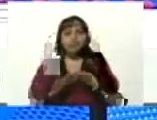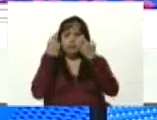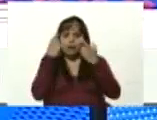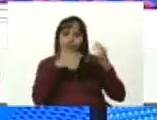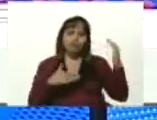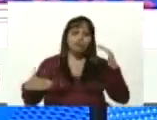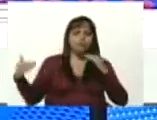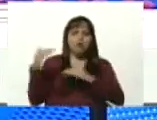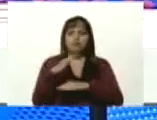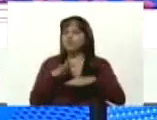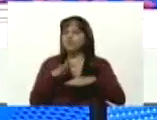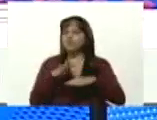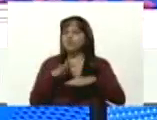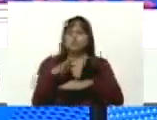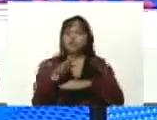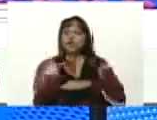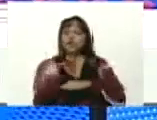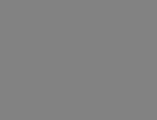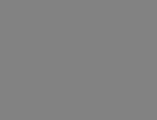operarse. ¿Cuáles son los programas?